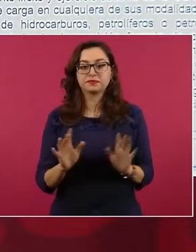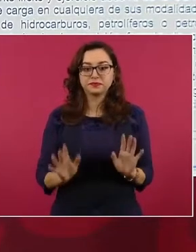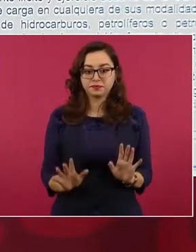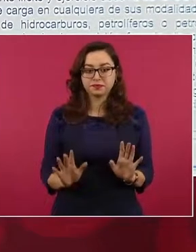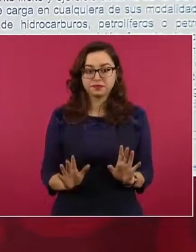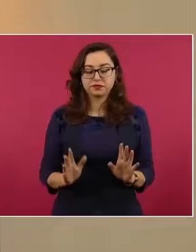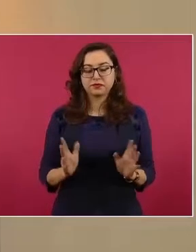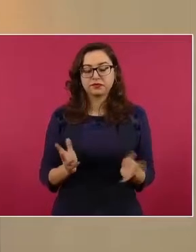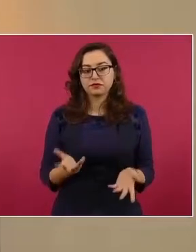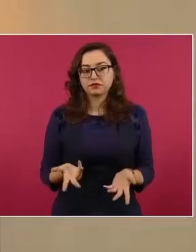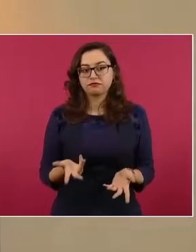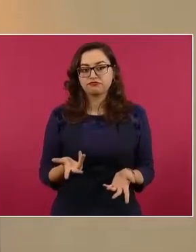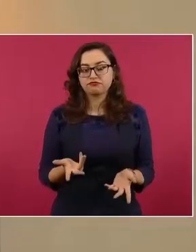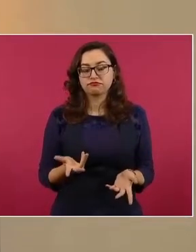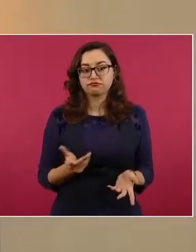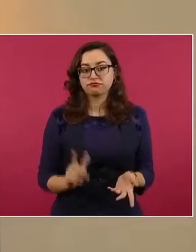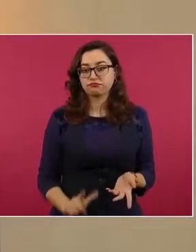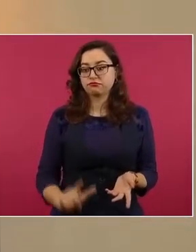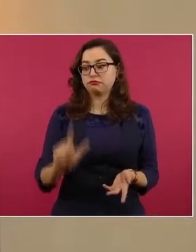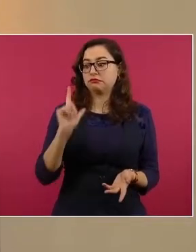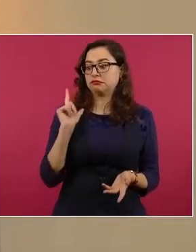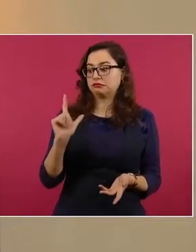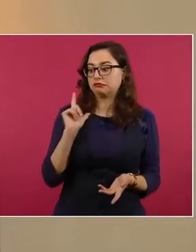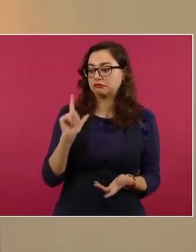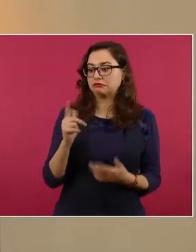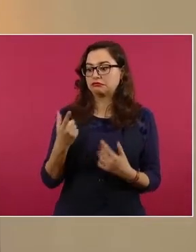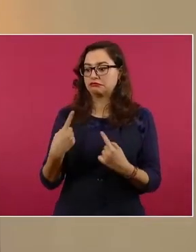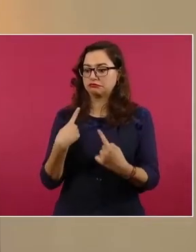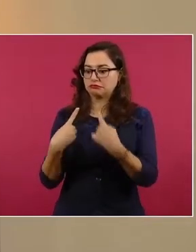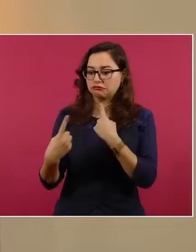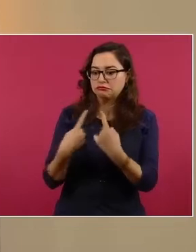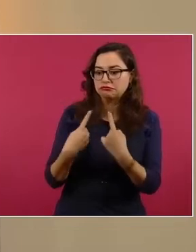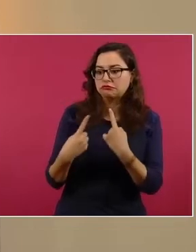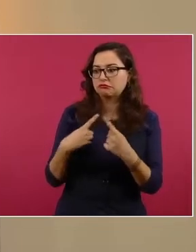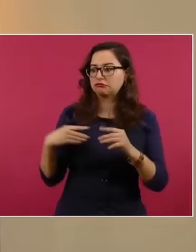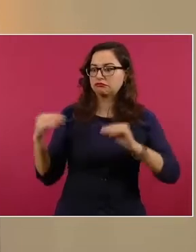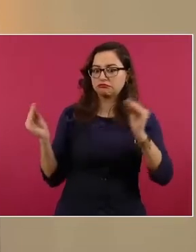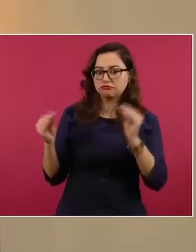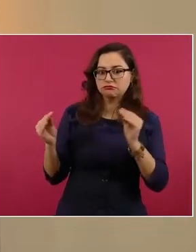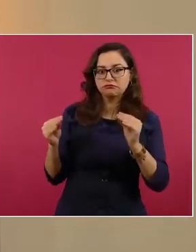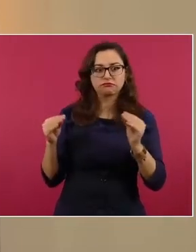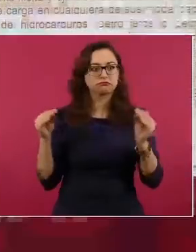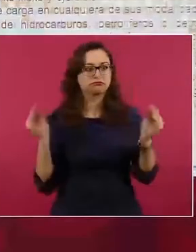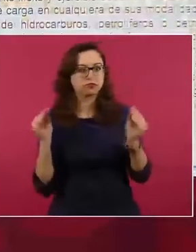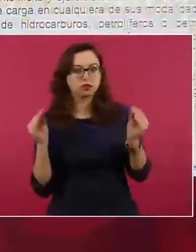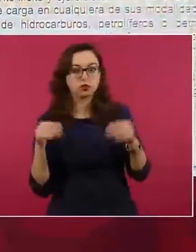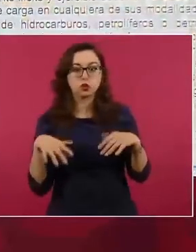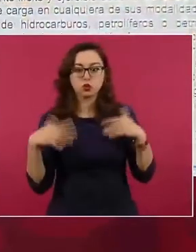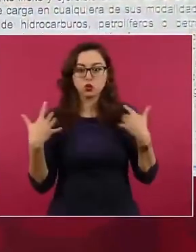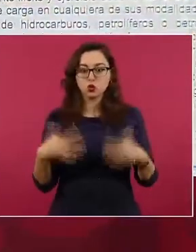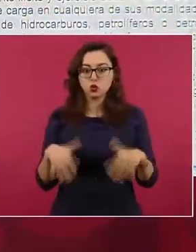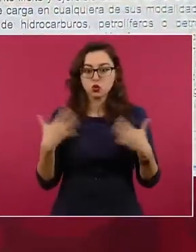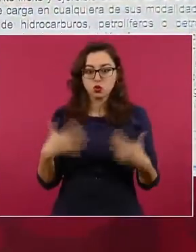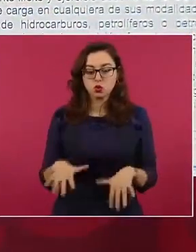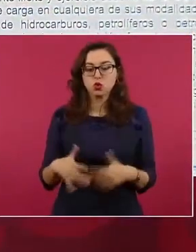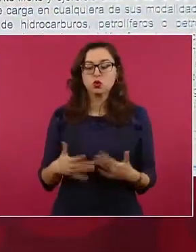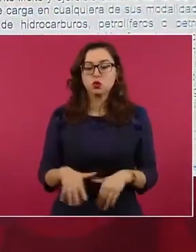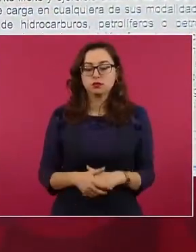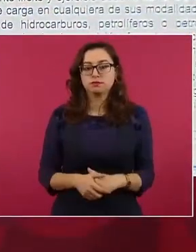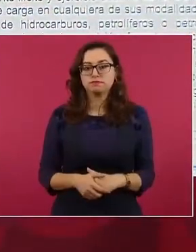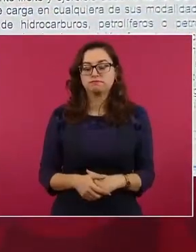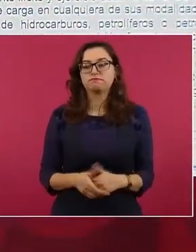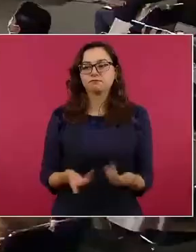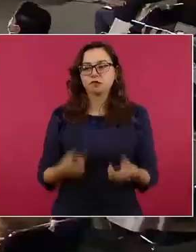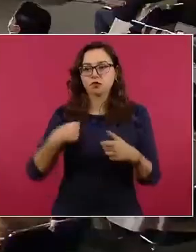debate muy amplio que llevaron a cabo las señores ministras y ministros y consideramos importante comentar lo